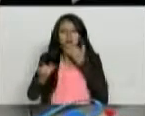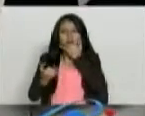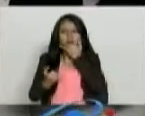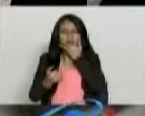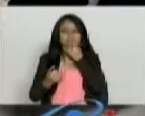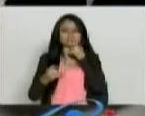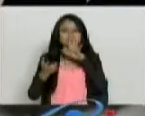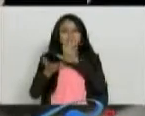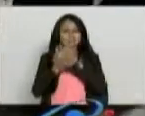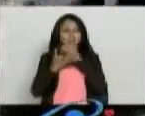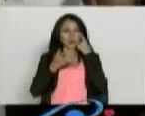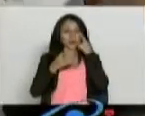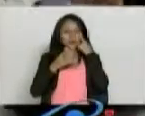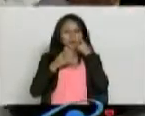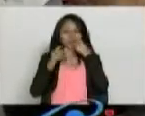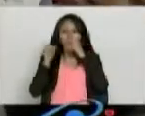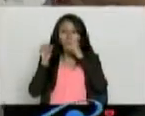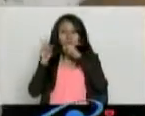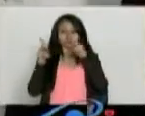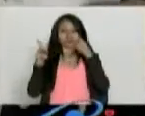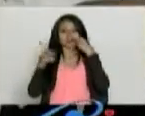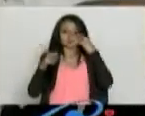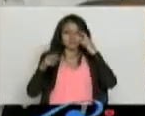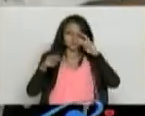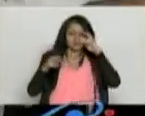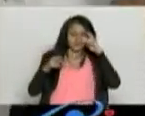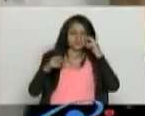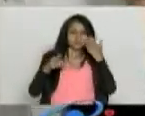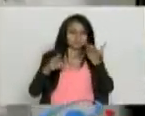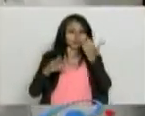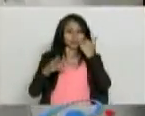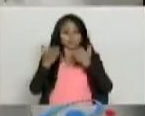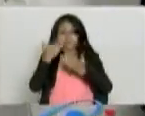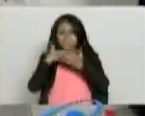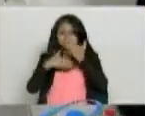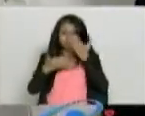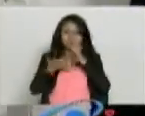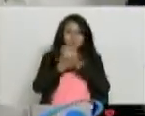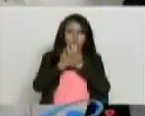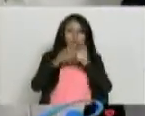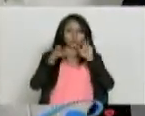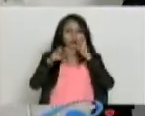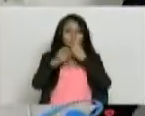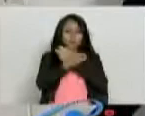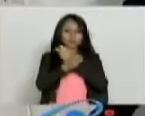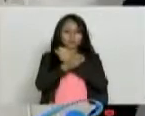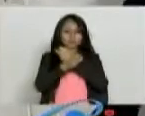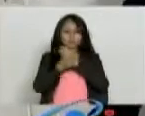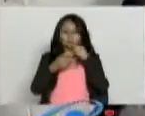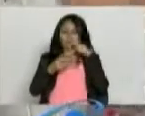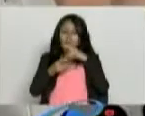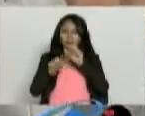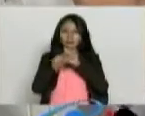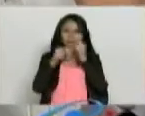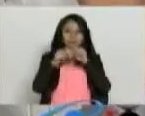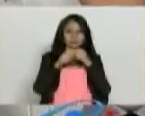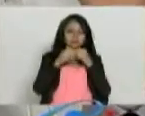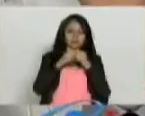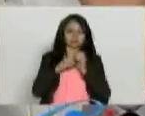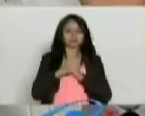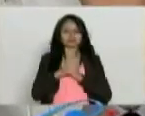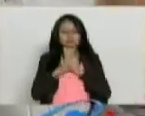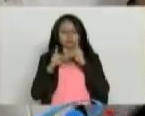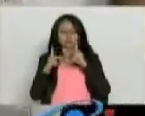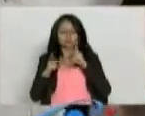Promoción. Entonces hay una campaña, una brigada de osteoporosis. Y le meten el dedito ahí en una máquina o el talón. Y entonces todo el mundo sale con una